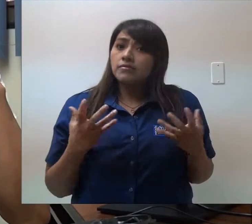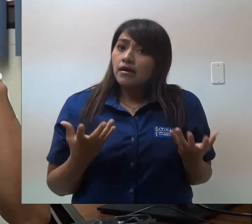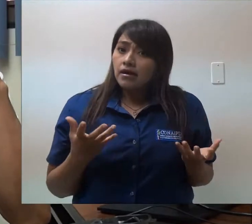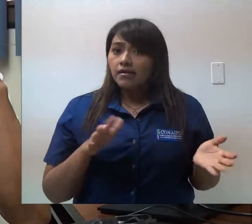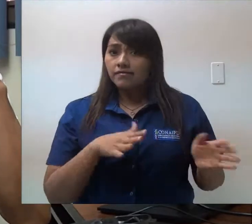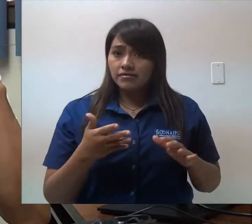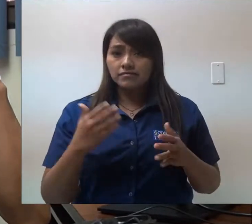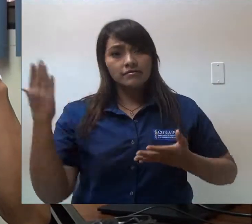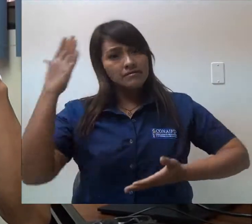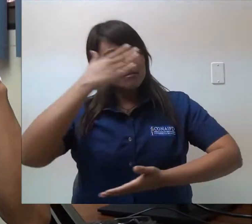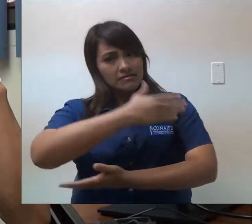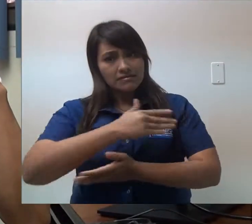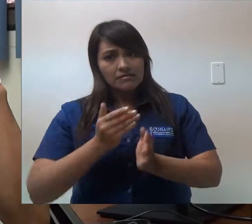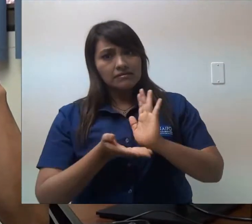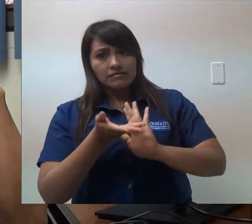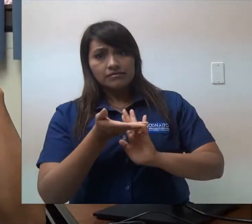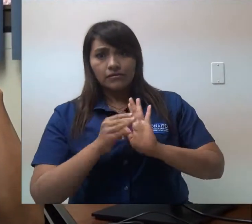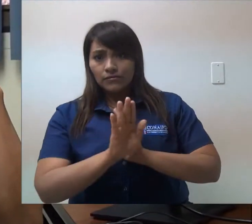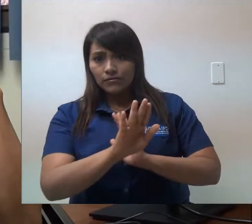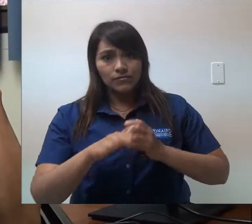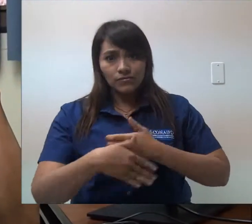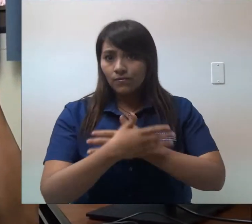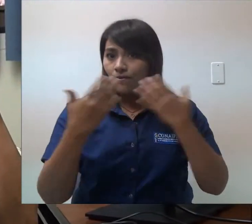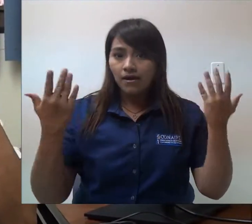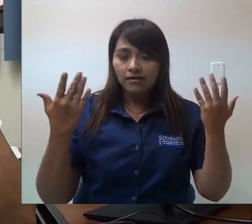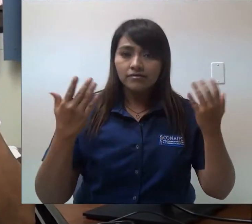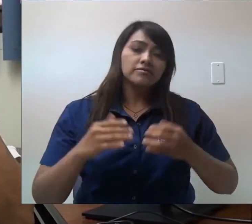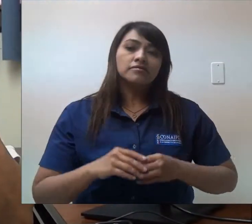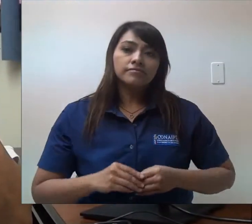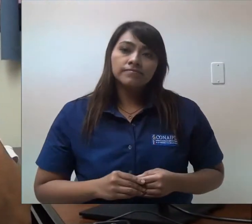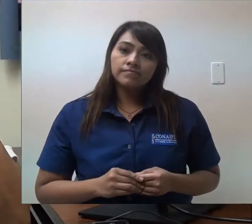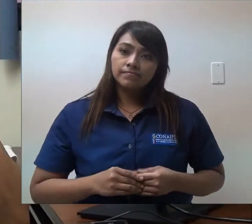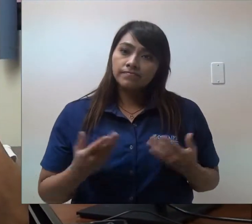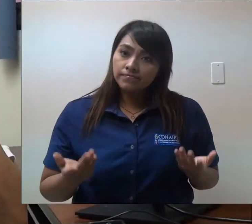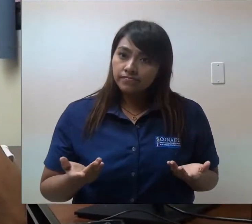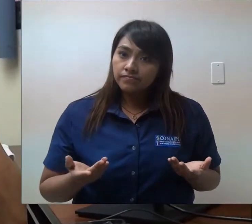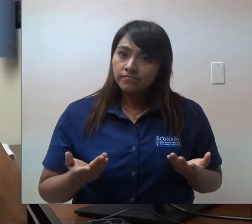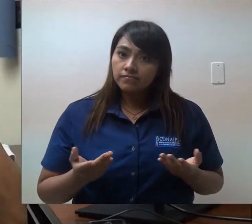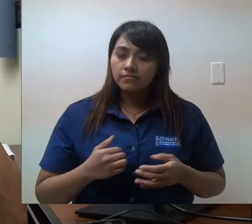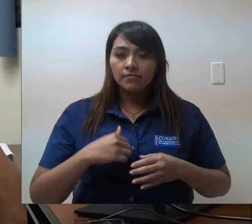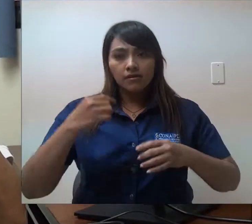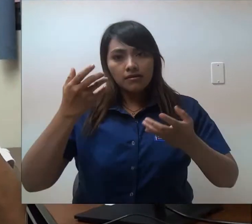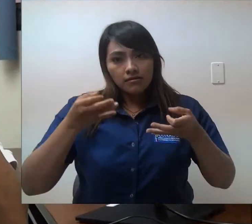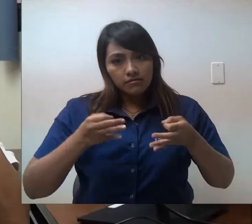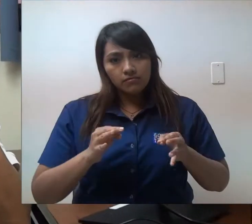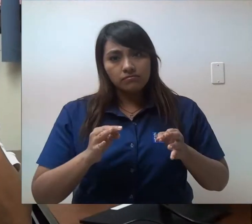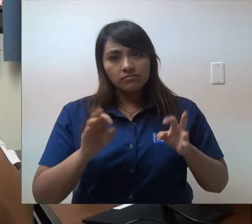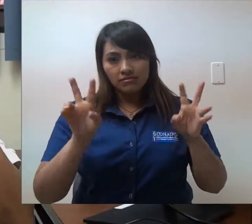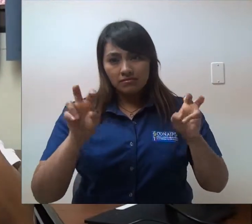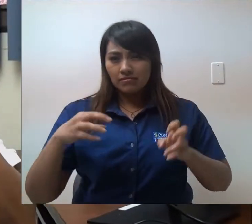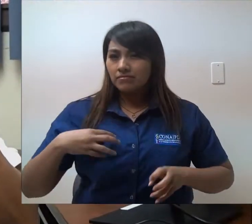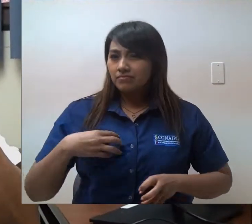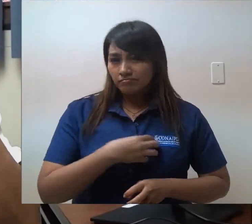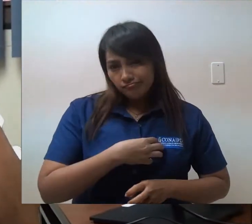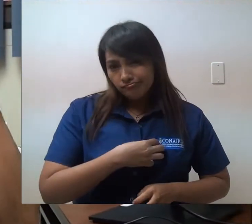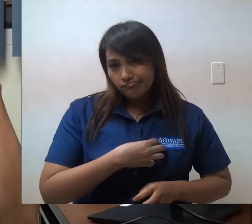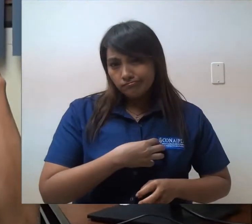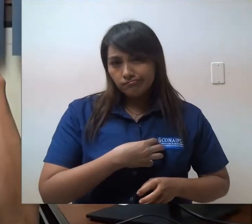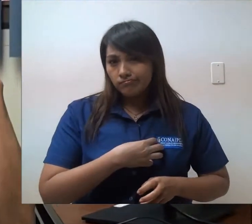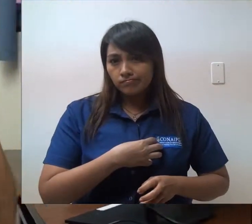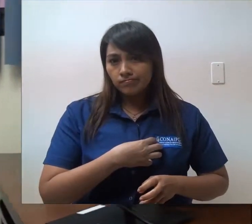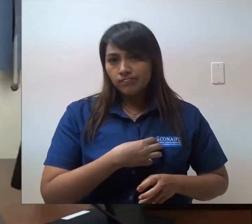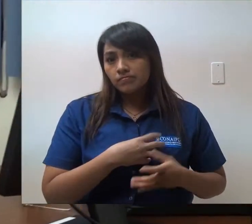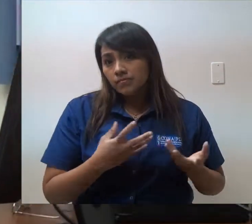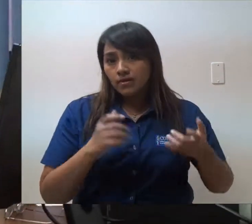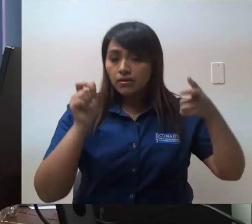muchas veces eso es lo que frena el desarrollo de ellos y ellas es más que de